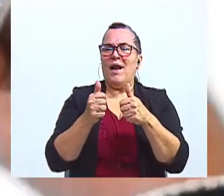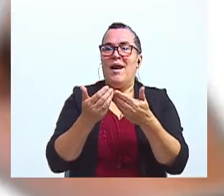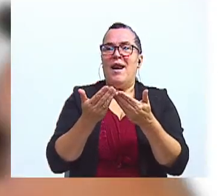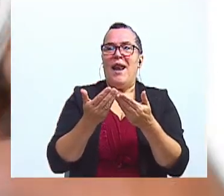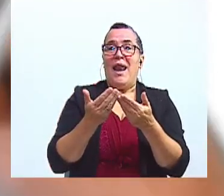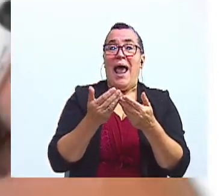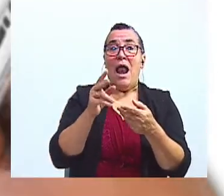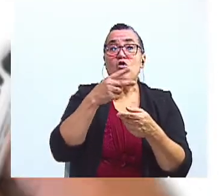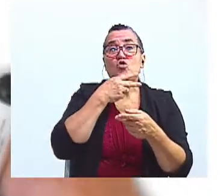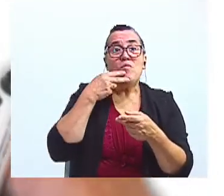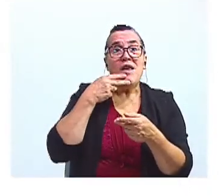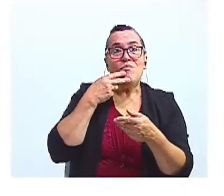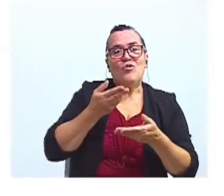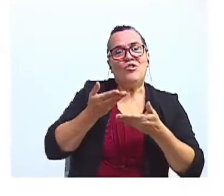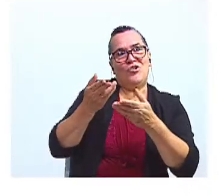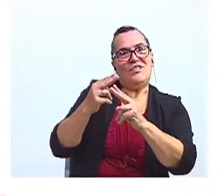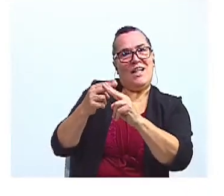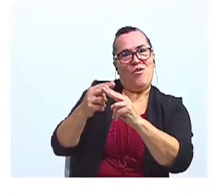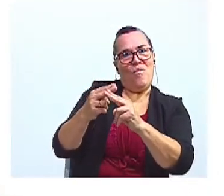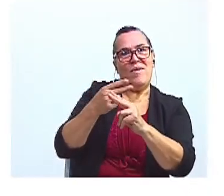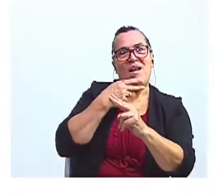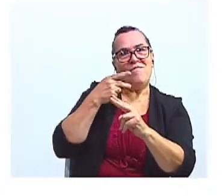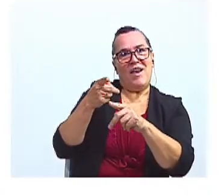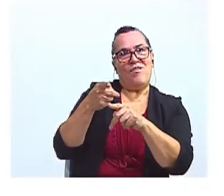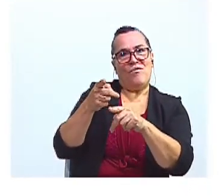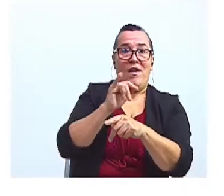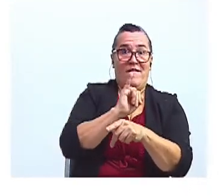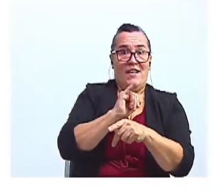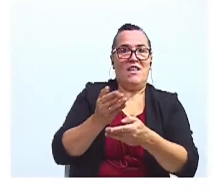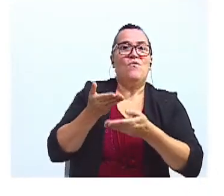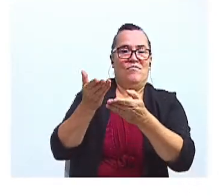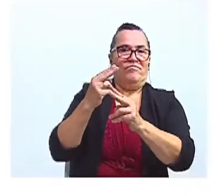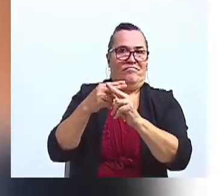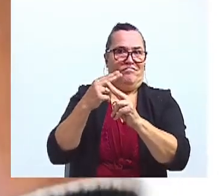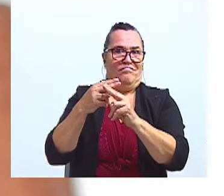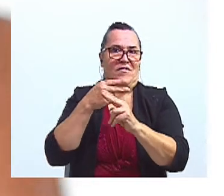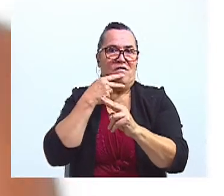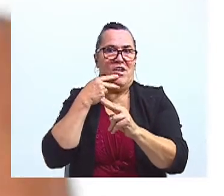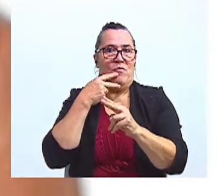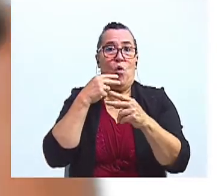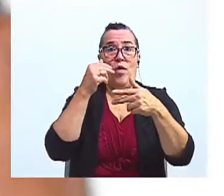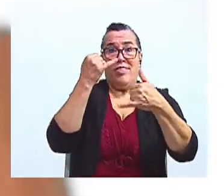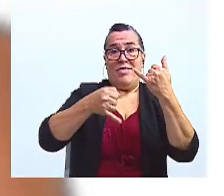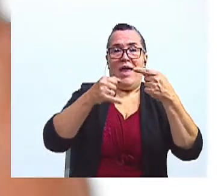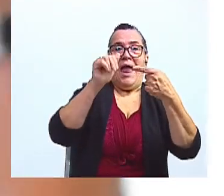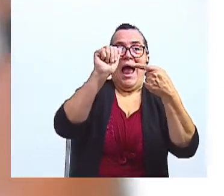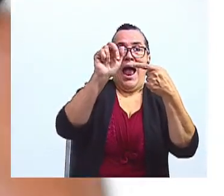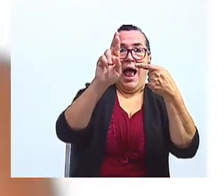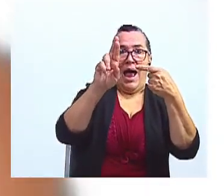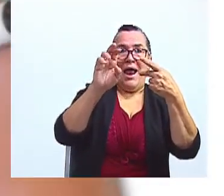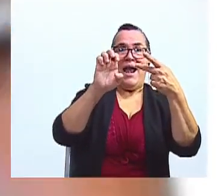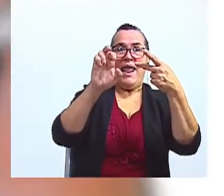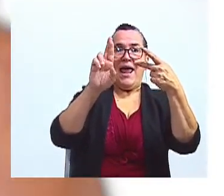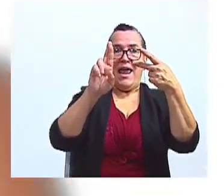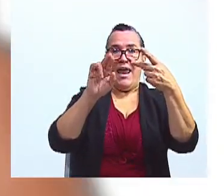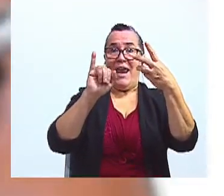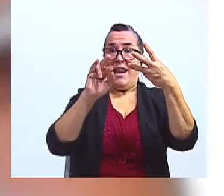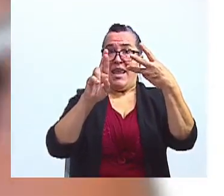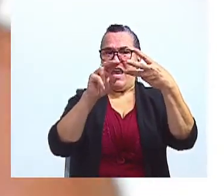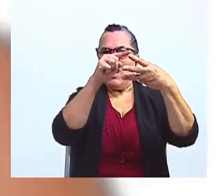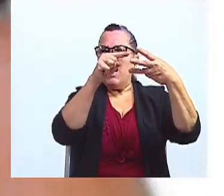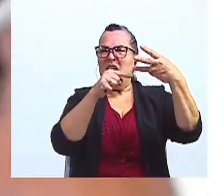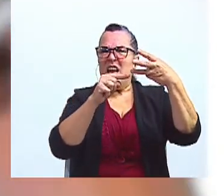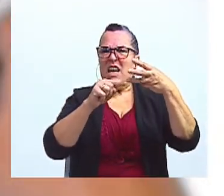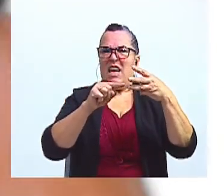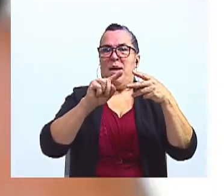a los verbos. Además, sus terminaciones, ar, er, ir, indican la primera,